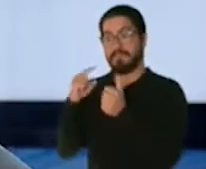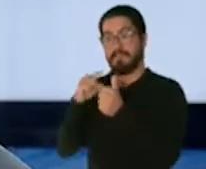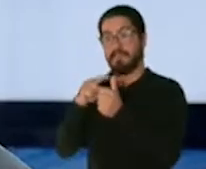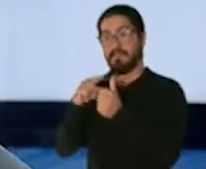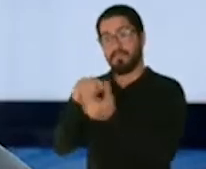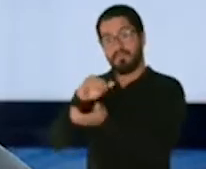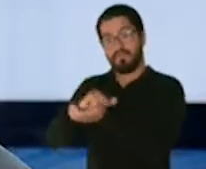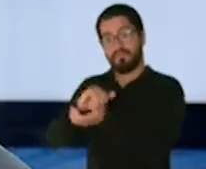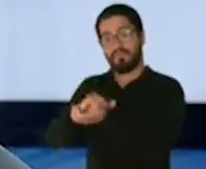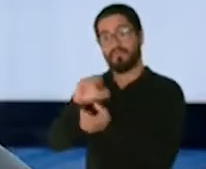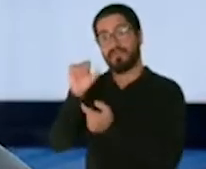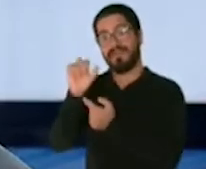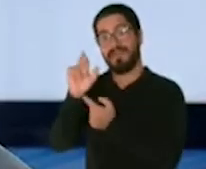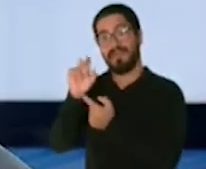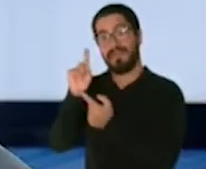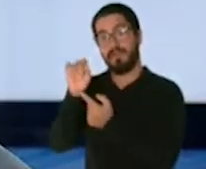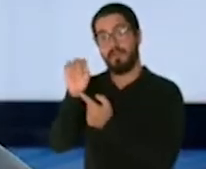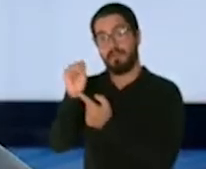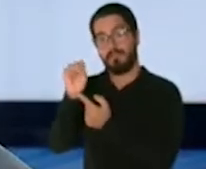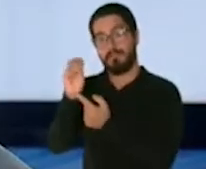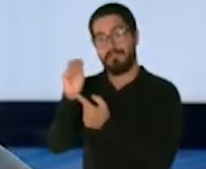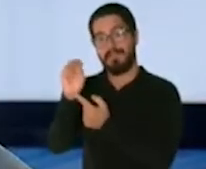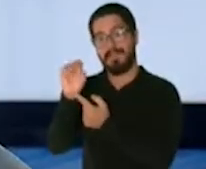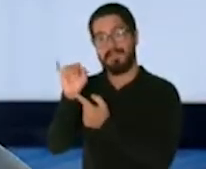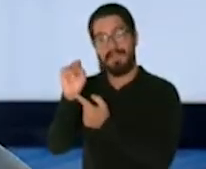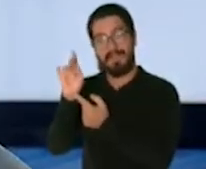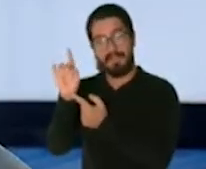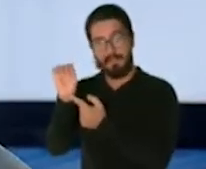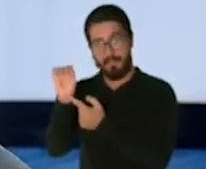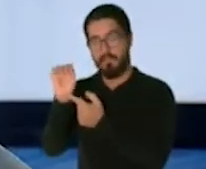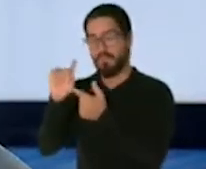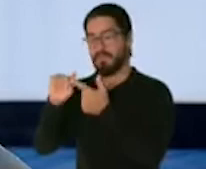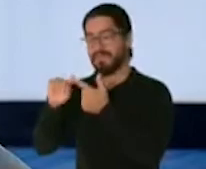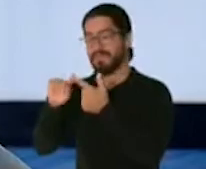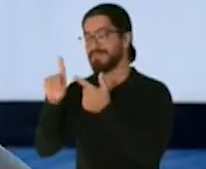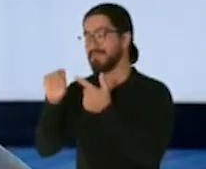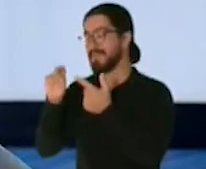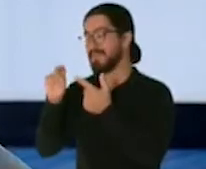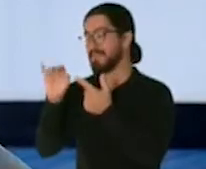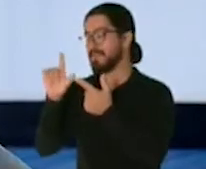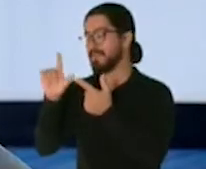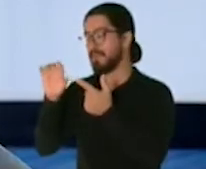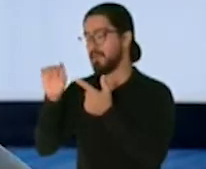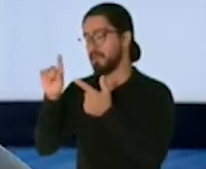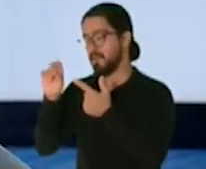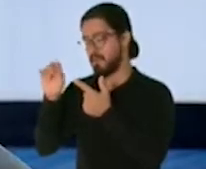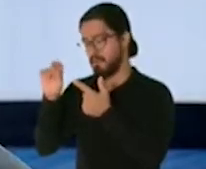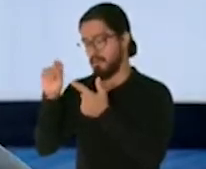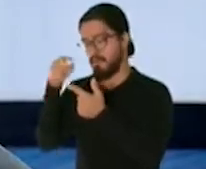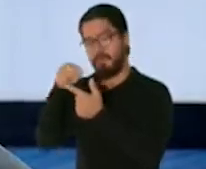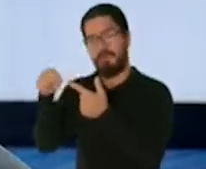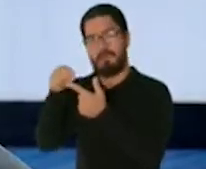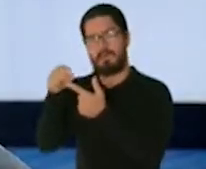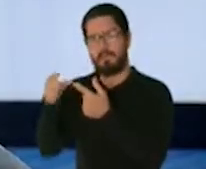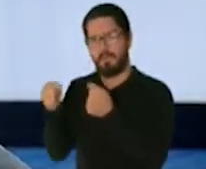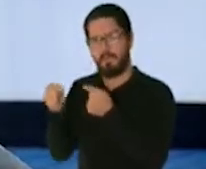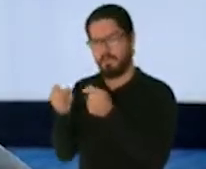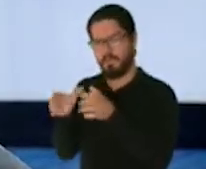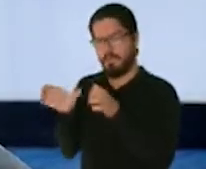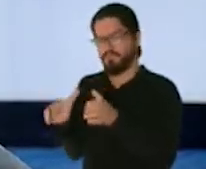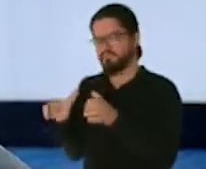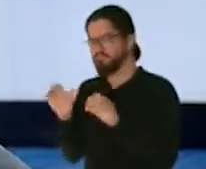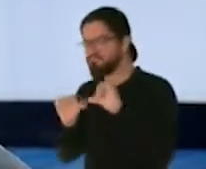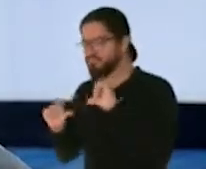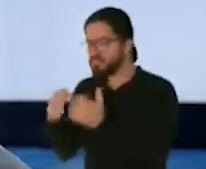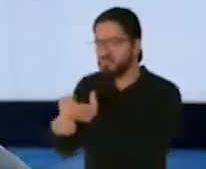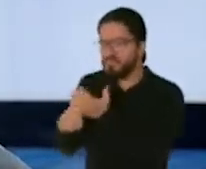Daniel Colón, que me está asistiendo. Ellos lo que están es bien pendientes